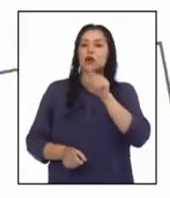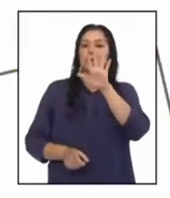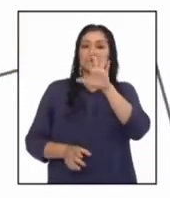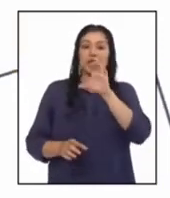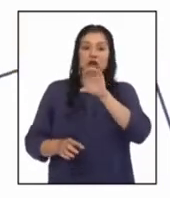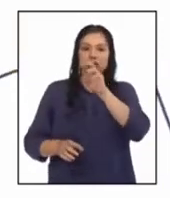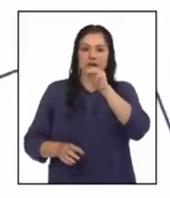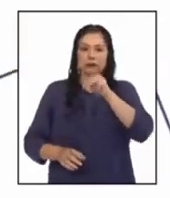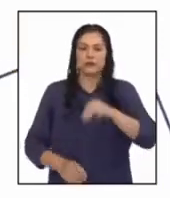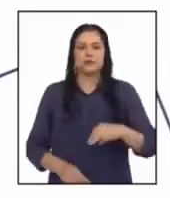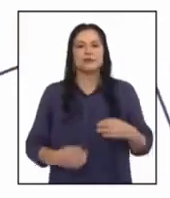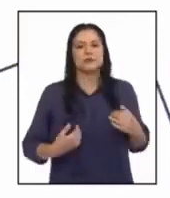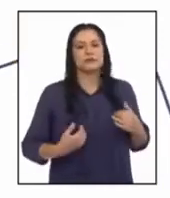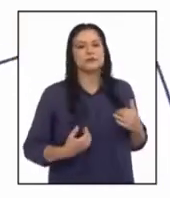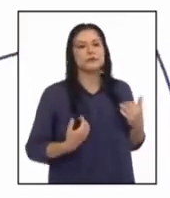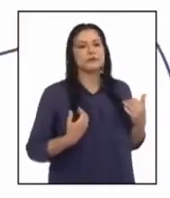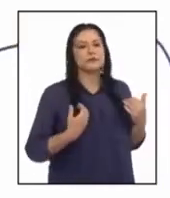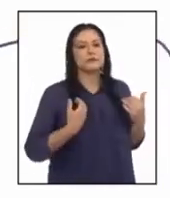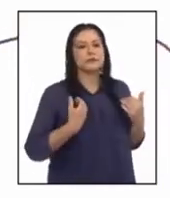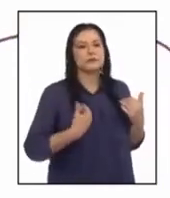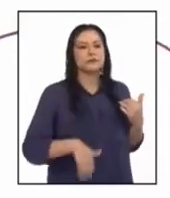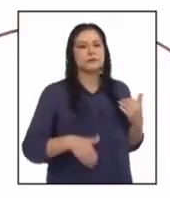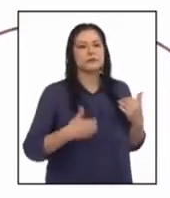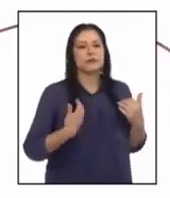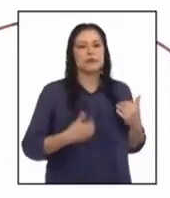centímetros.